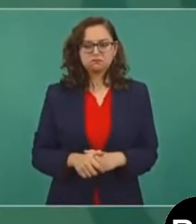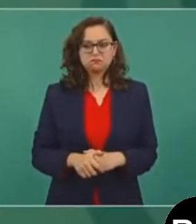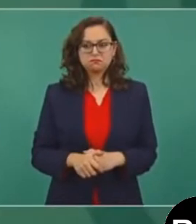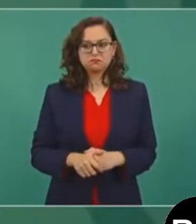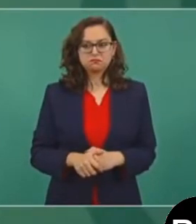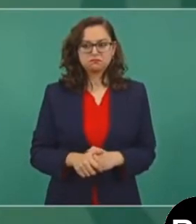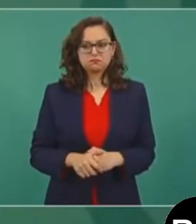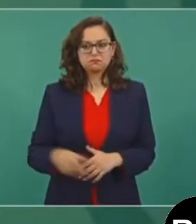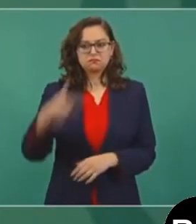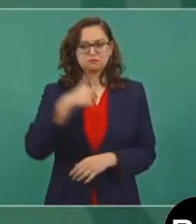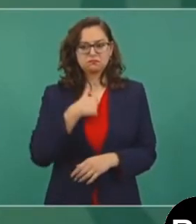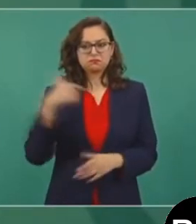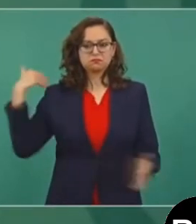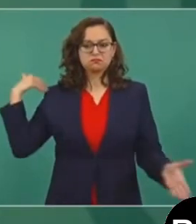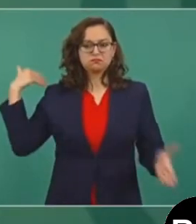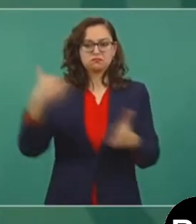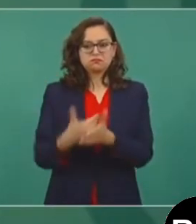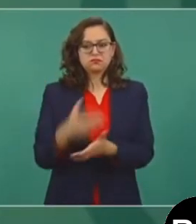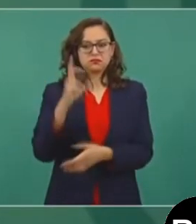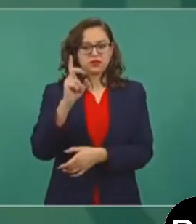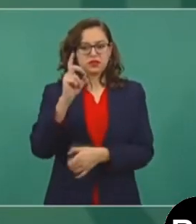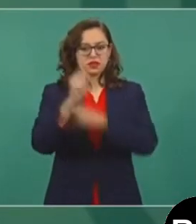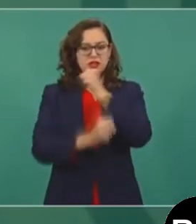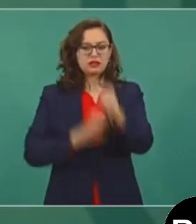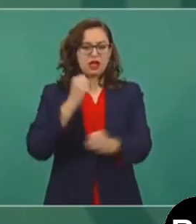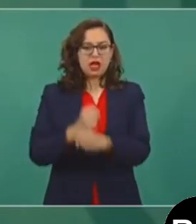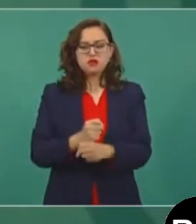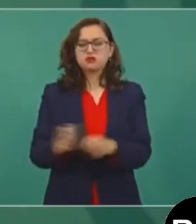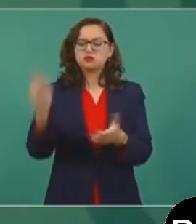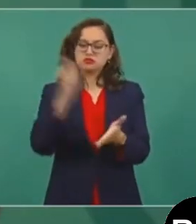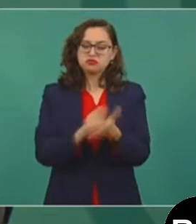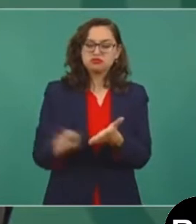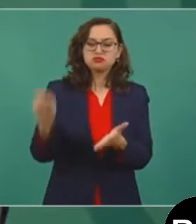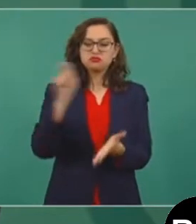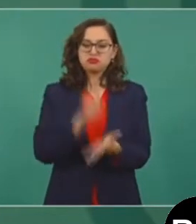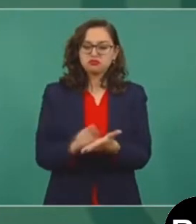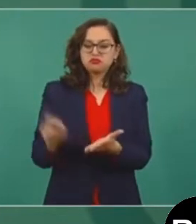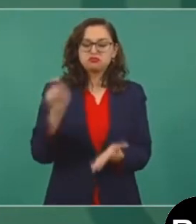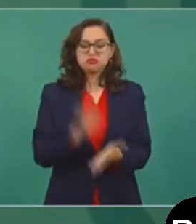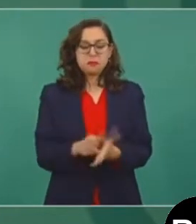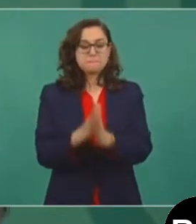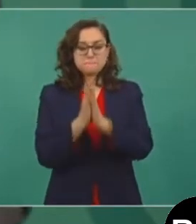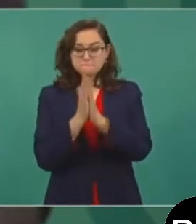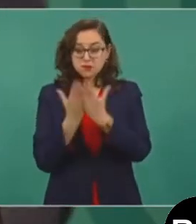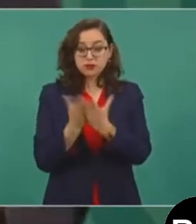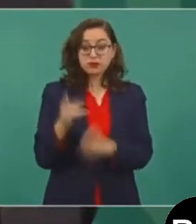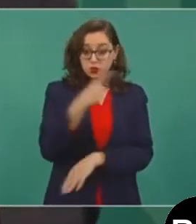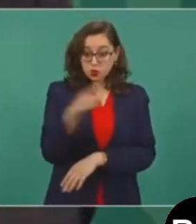o más escribiendo libros, entonces ustedes pueden saber muy bien